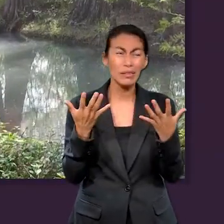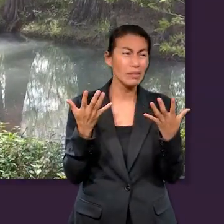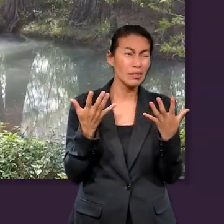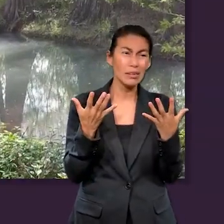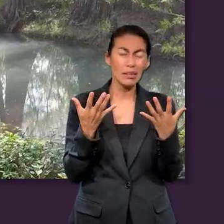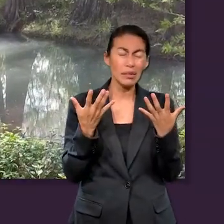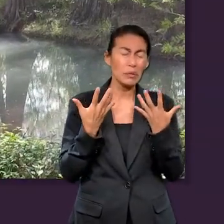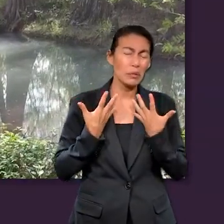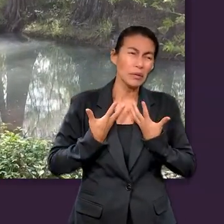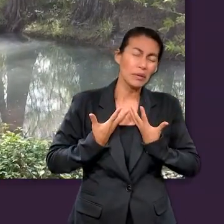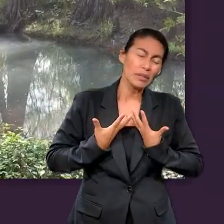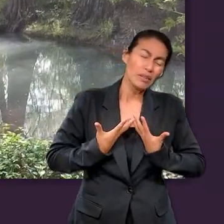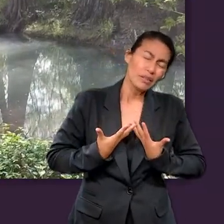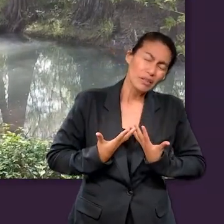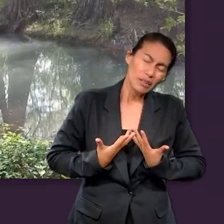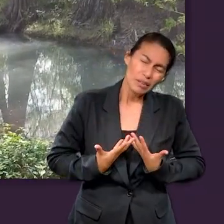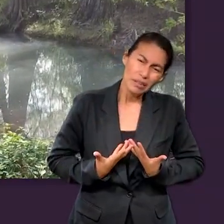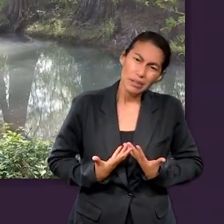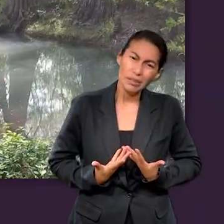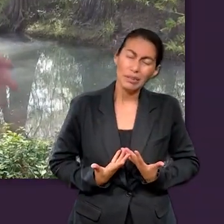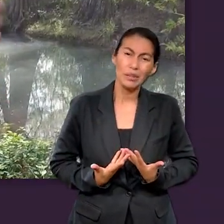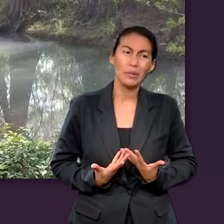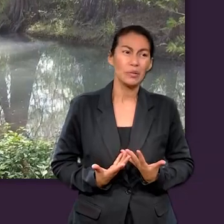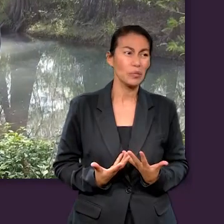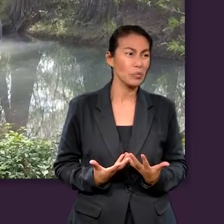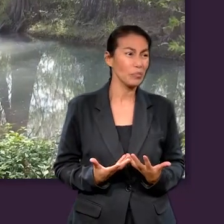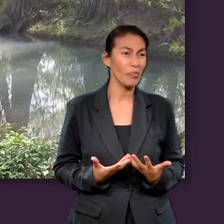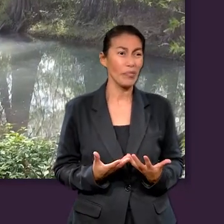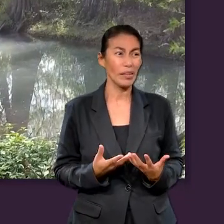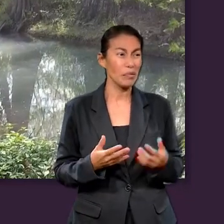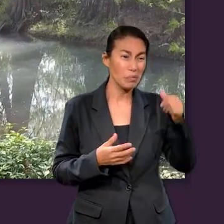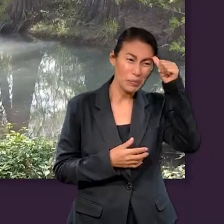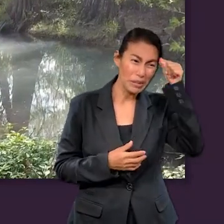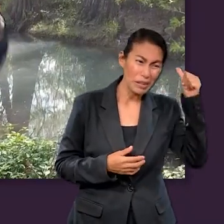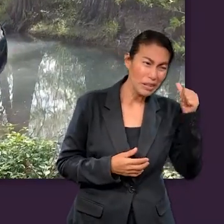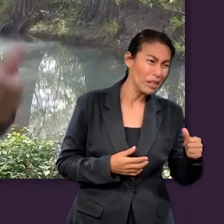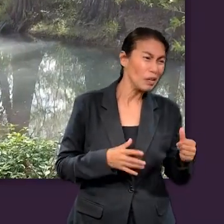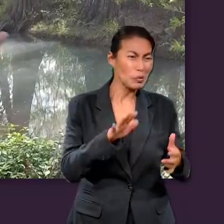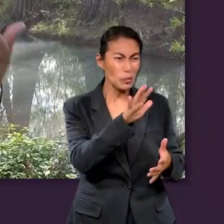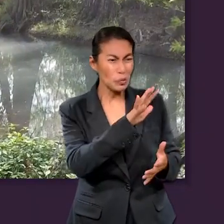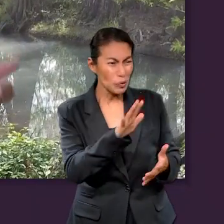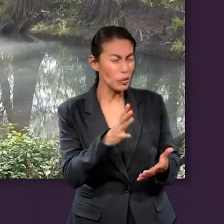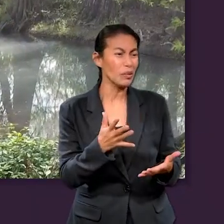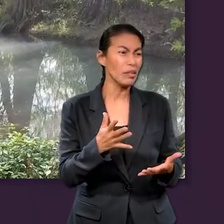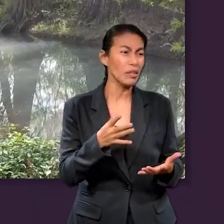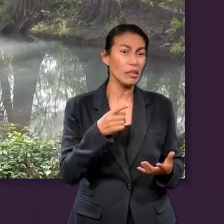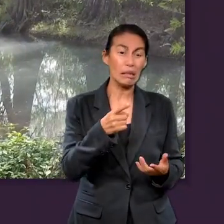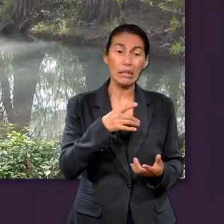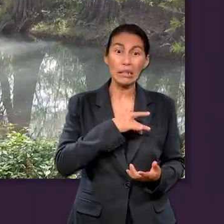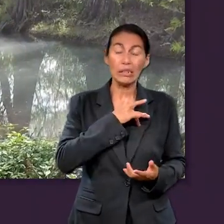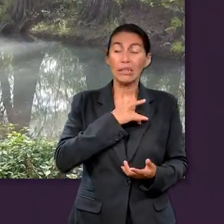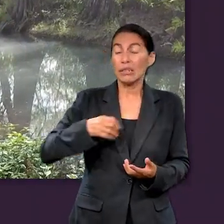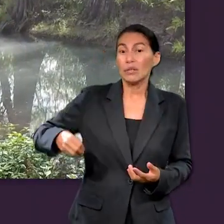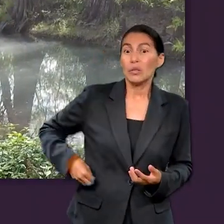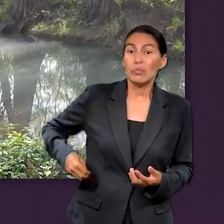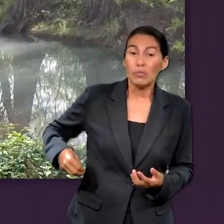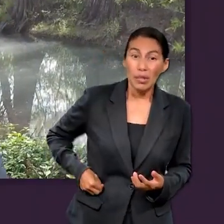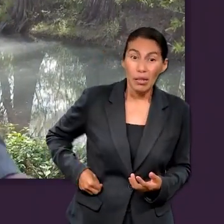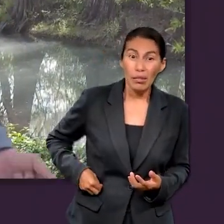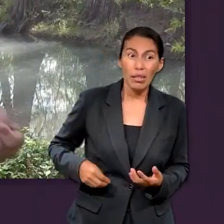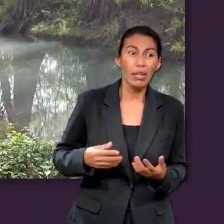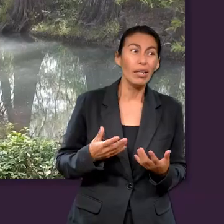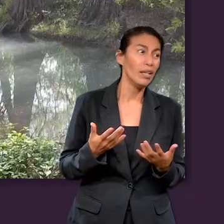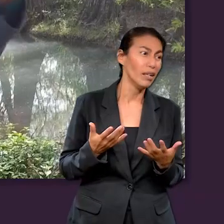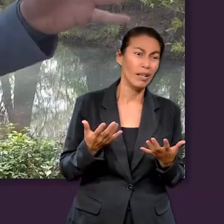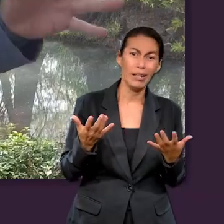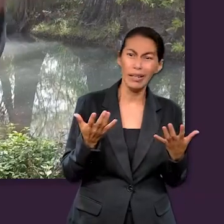perversión espantosa de ver hasta dónde llegaban los excesos por el pecado. Y él, asumiendo esa culpa,